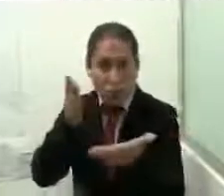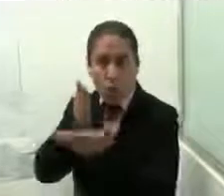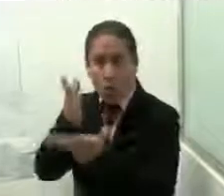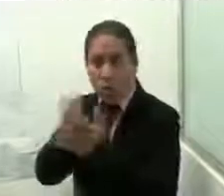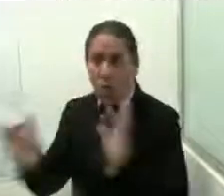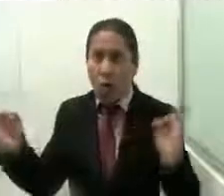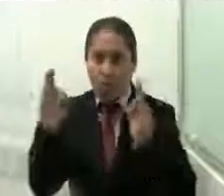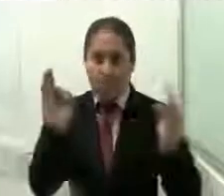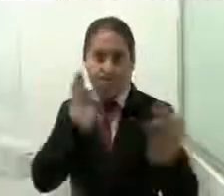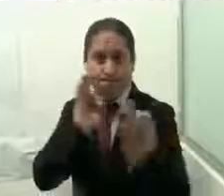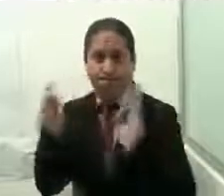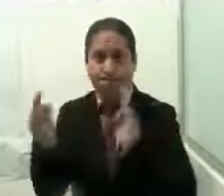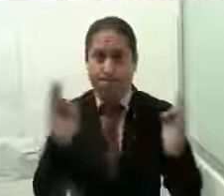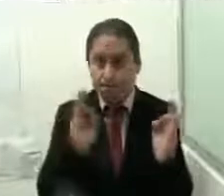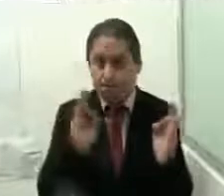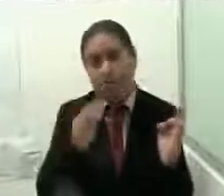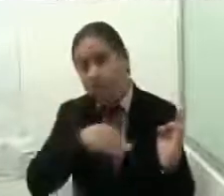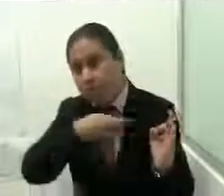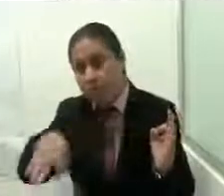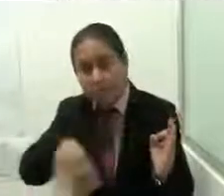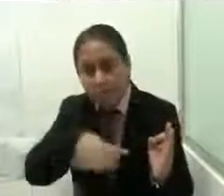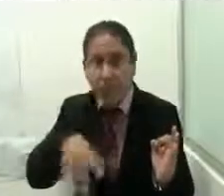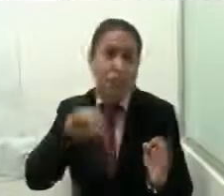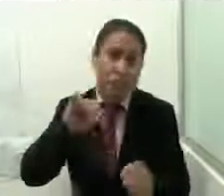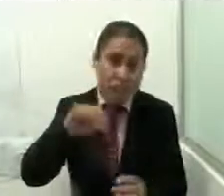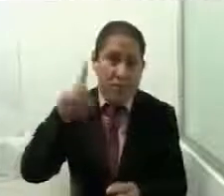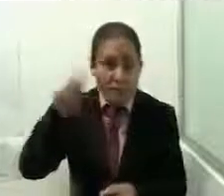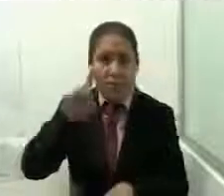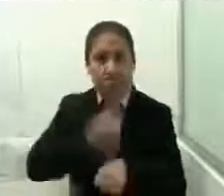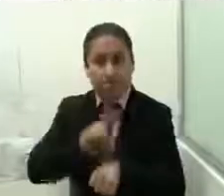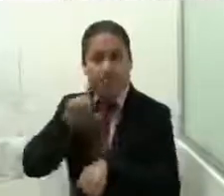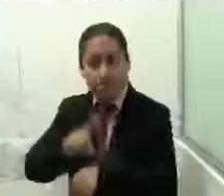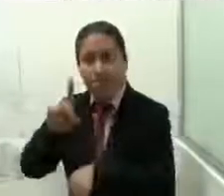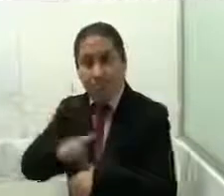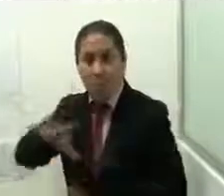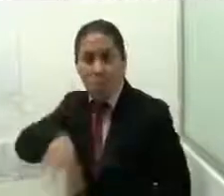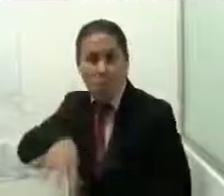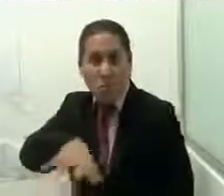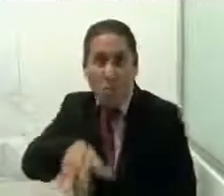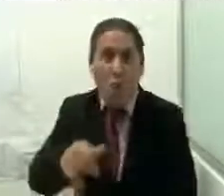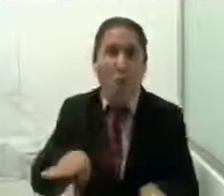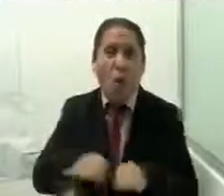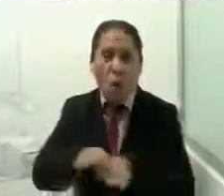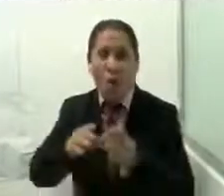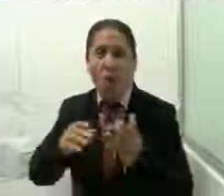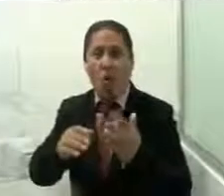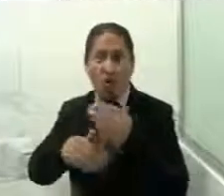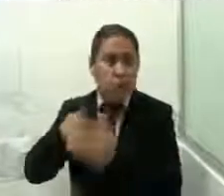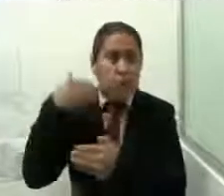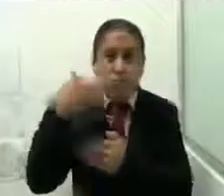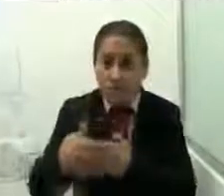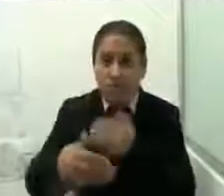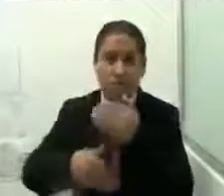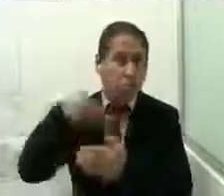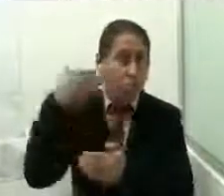que no de las mujeres que no acaba es un tema que día a día las mujeres buscan el cómo salir adelante el cómo como nos